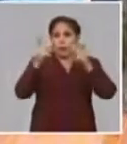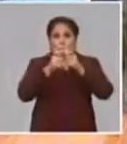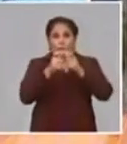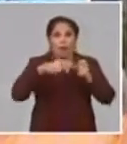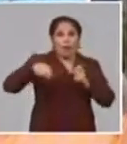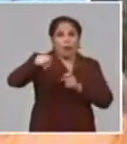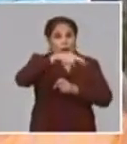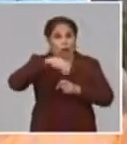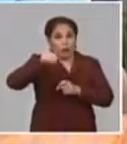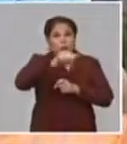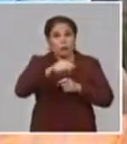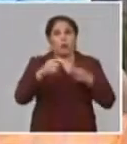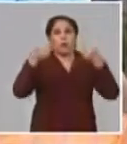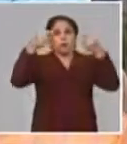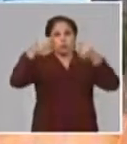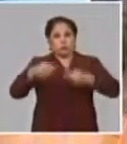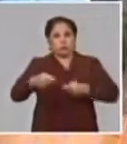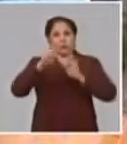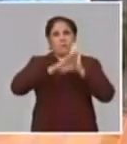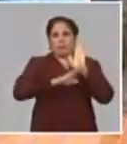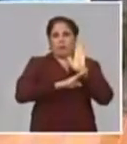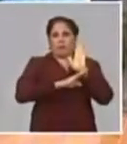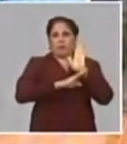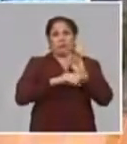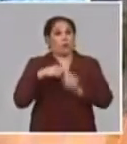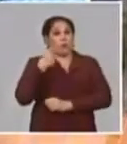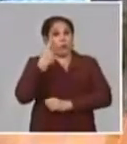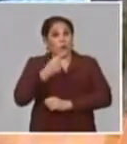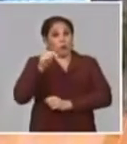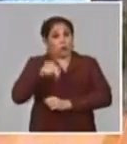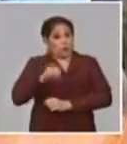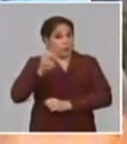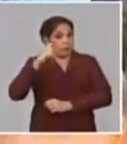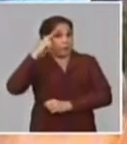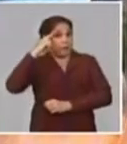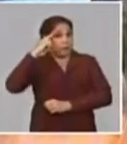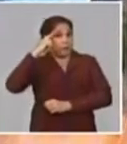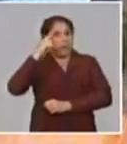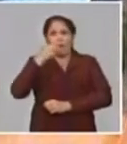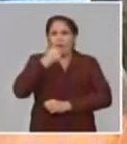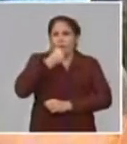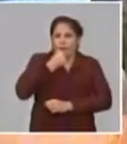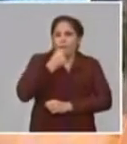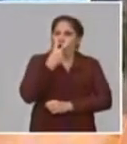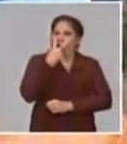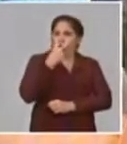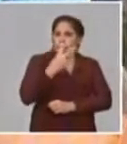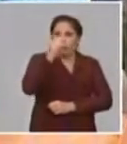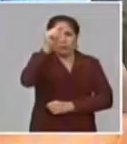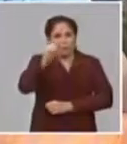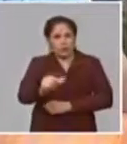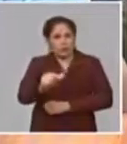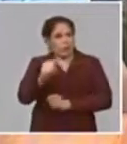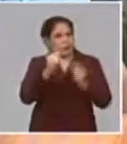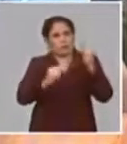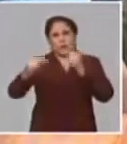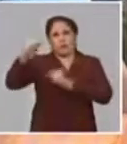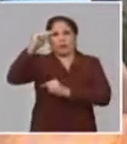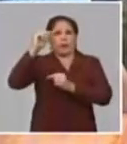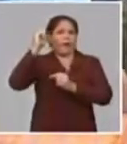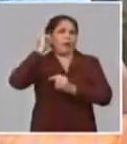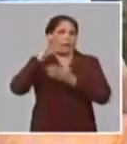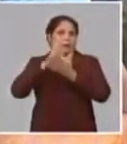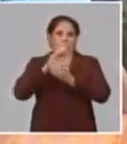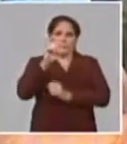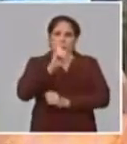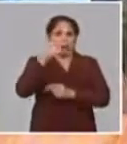de determinadas medidas. Entonces, en ese sentido, el envejecimiento es un tema que nosotros tenemos de